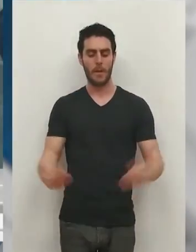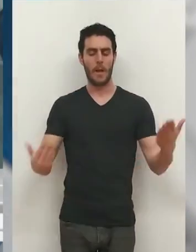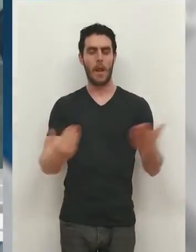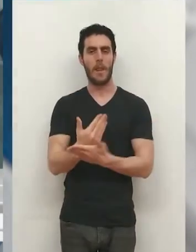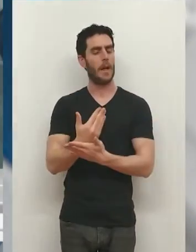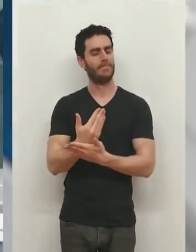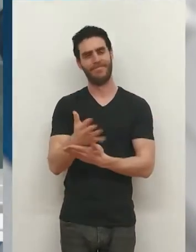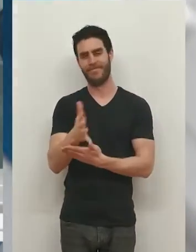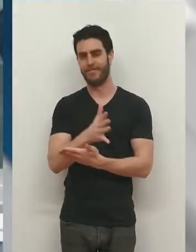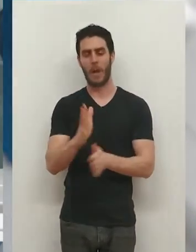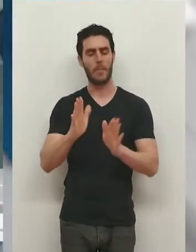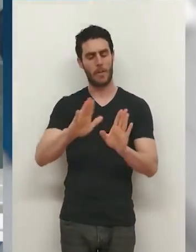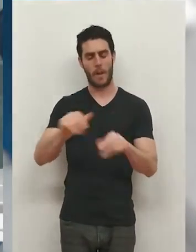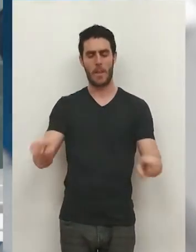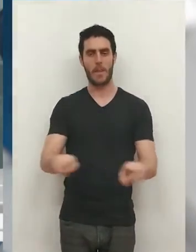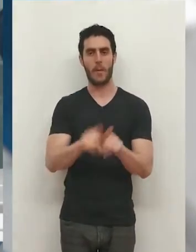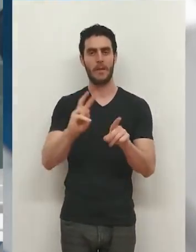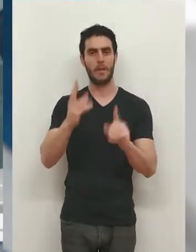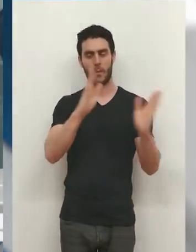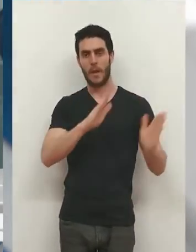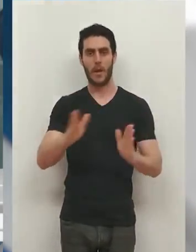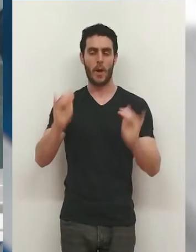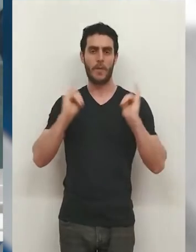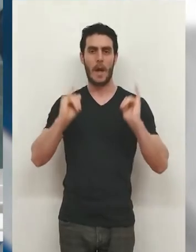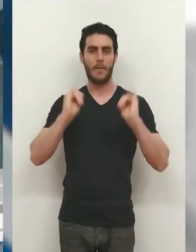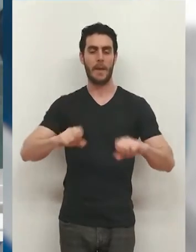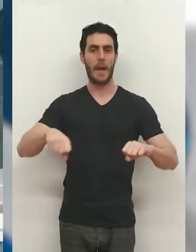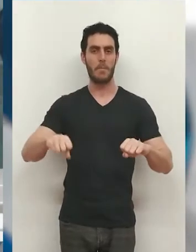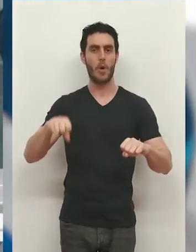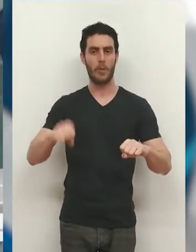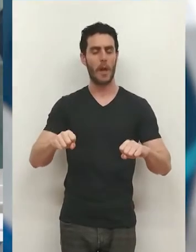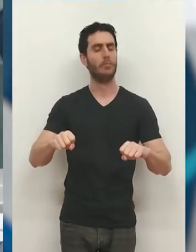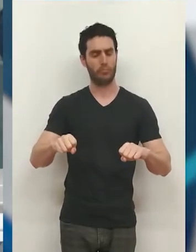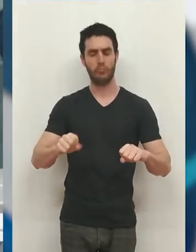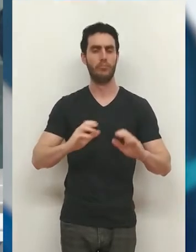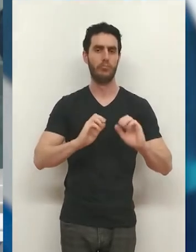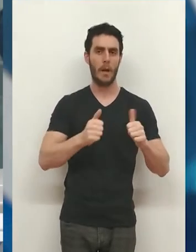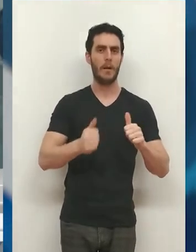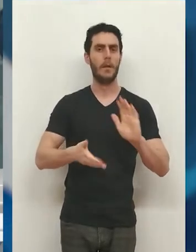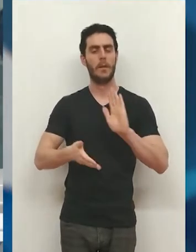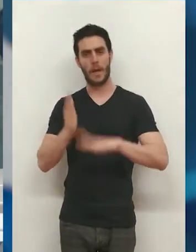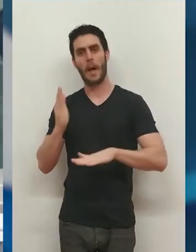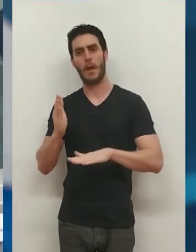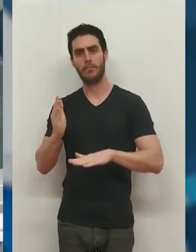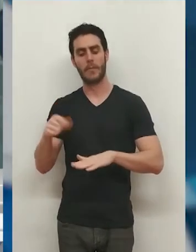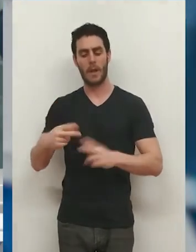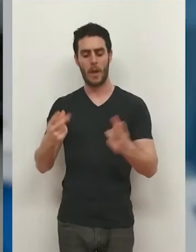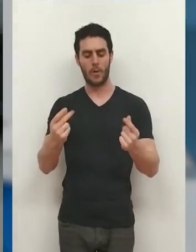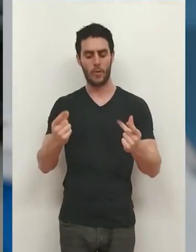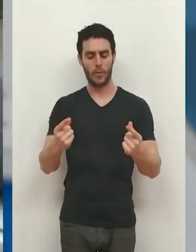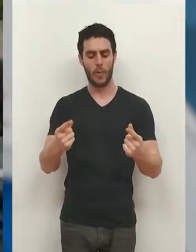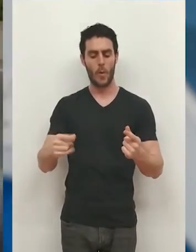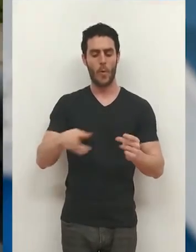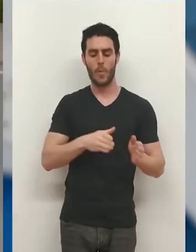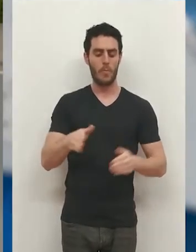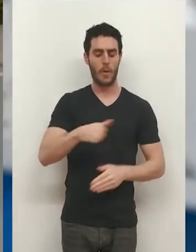El día no acompañó, pero fue lo de menos. La segunda edición de la fiesta motera Return tuvo salida y llegada en las instalaciones de Agrisa en Logroño.